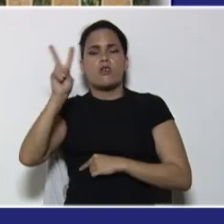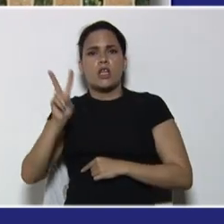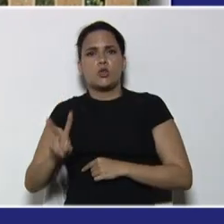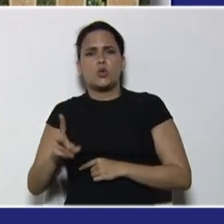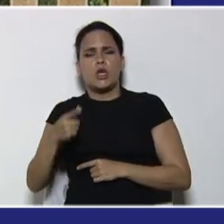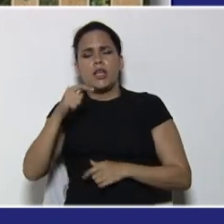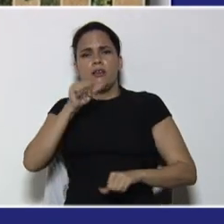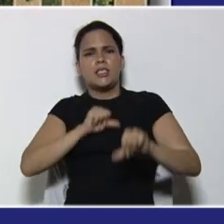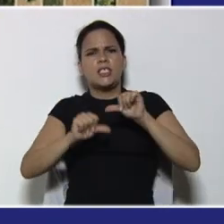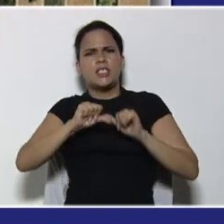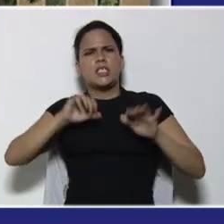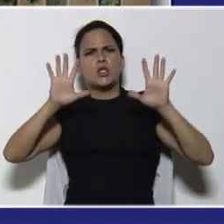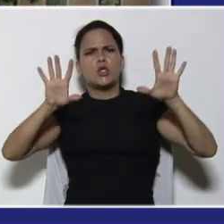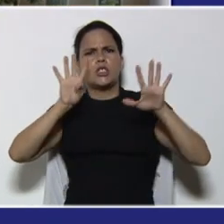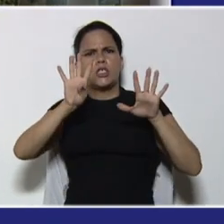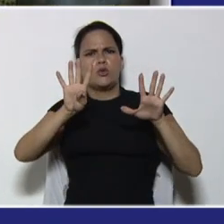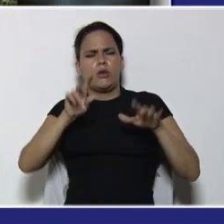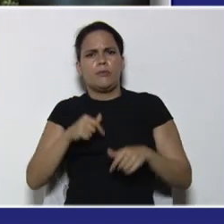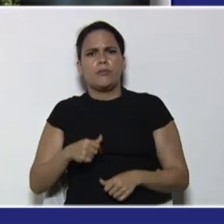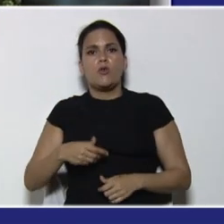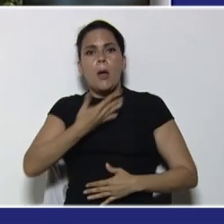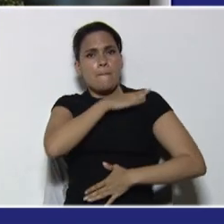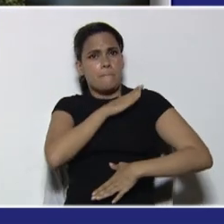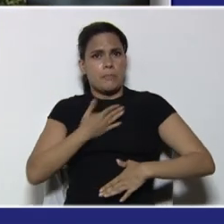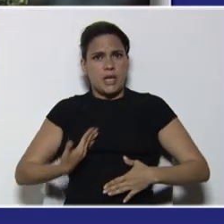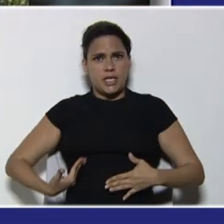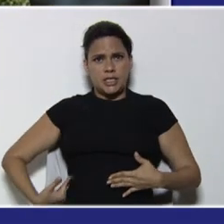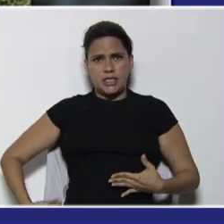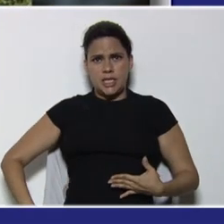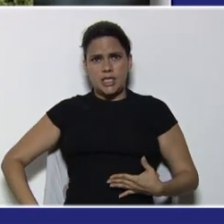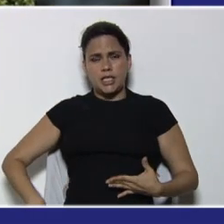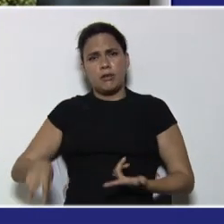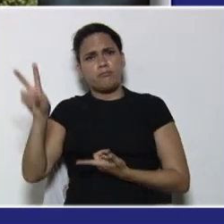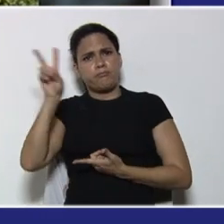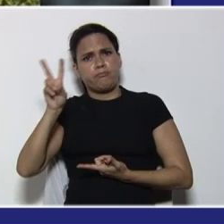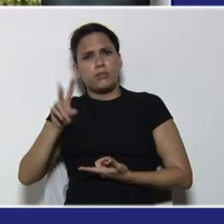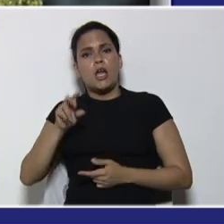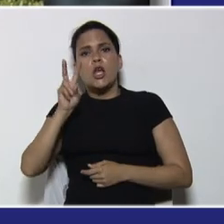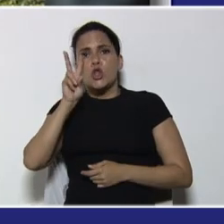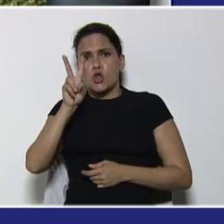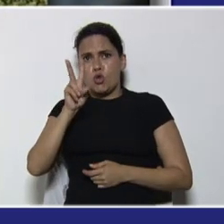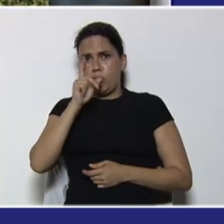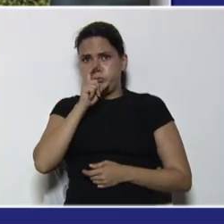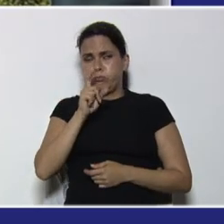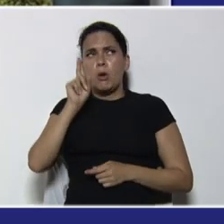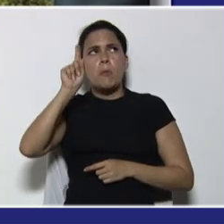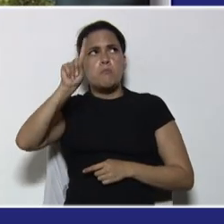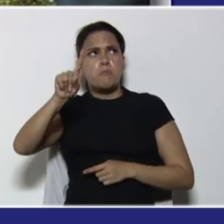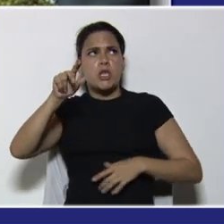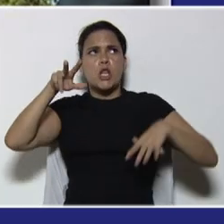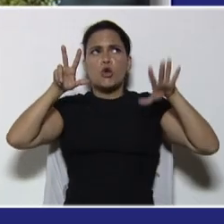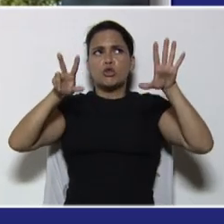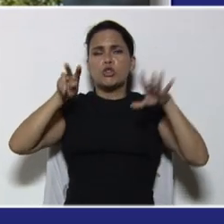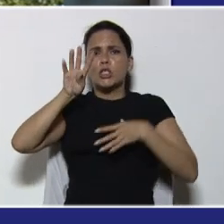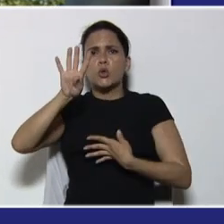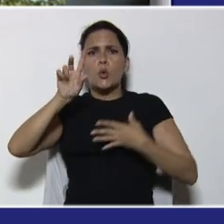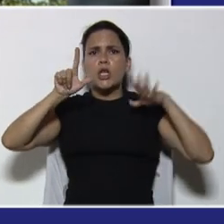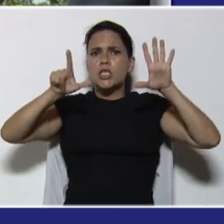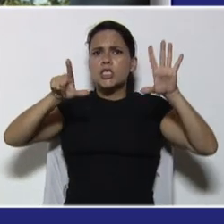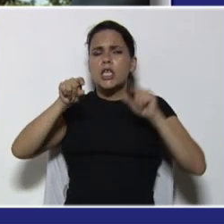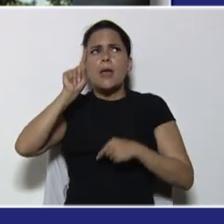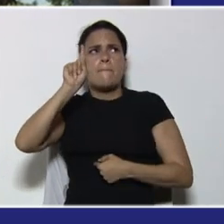mediados del siglo XIX. Fue presidente de la República en dos periodos, 1847 a